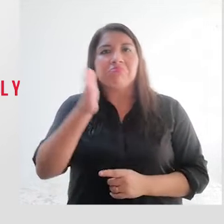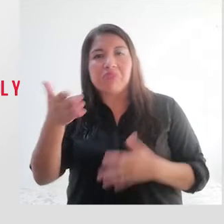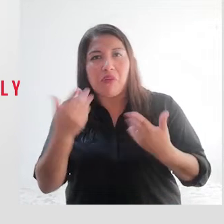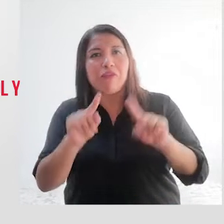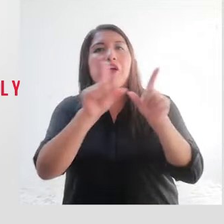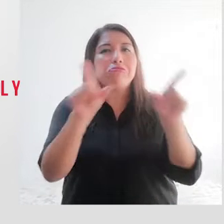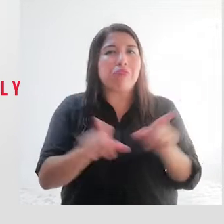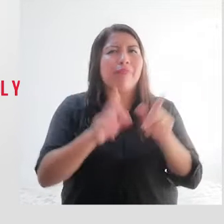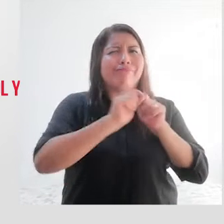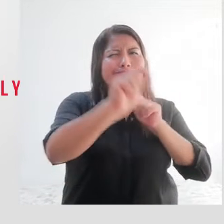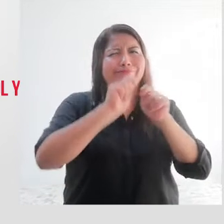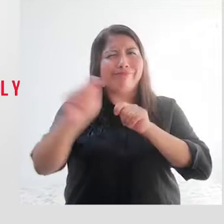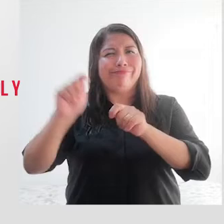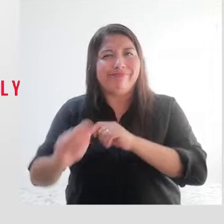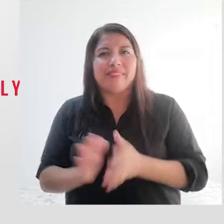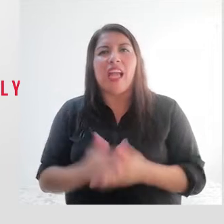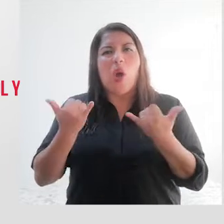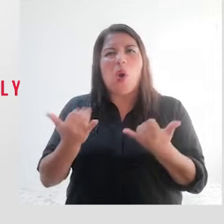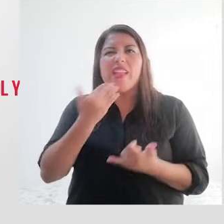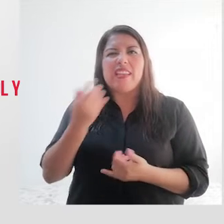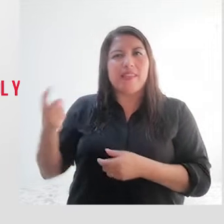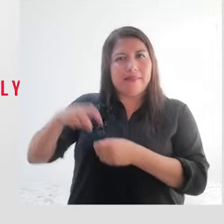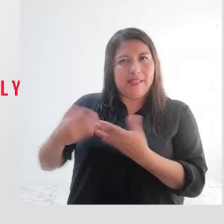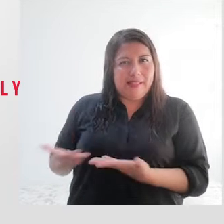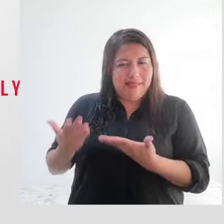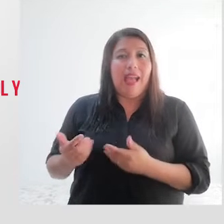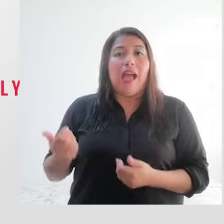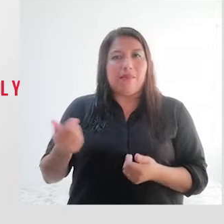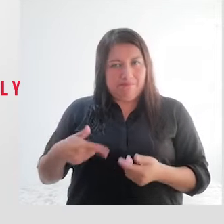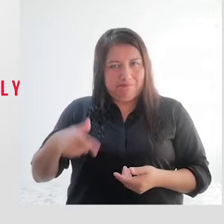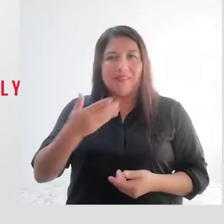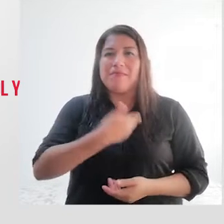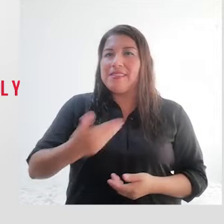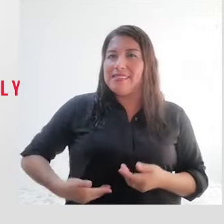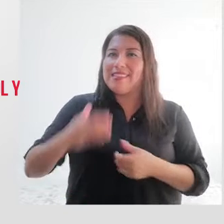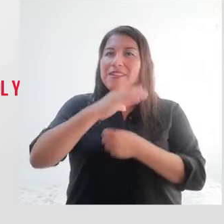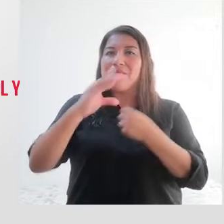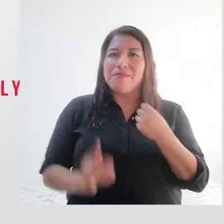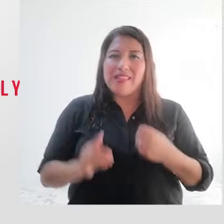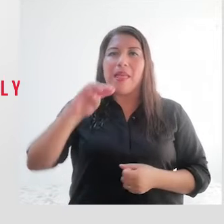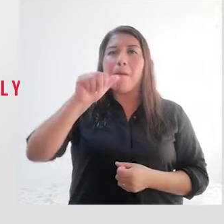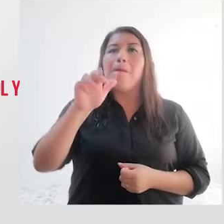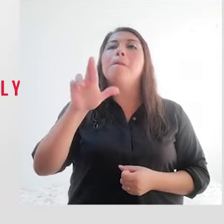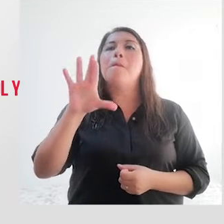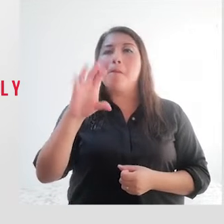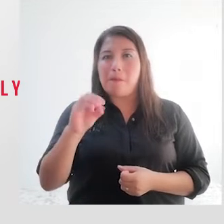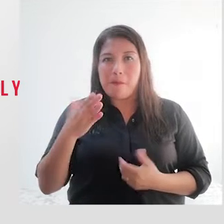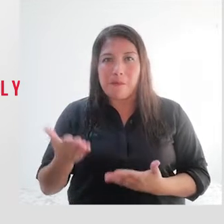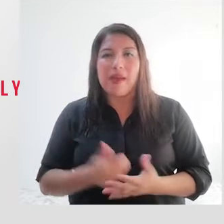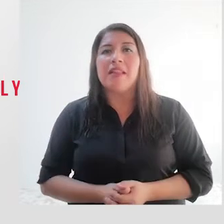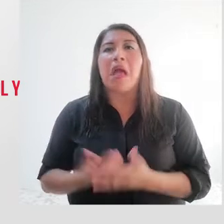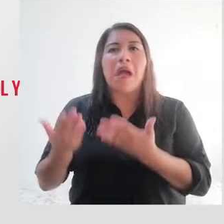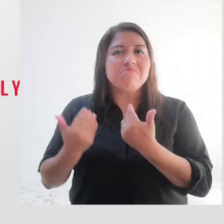muy alejados. En ese sentido, ya nos acompaña el presidente de Conadis, Marco Antonio Gamarra, La Barrera, para comentarnos